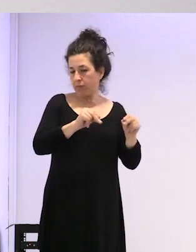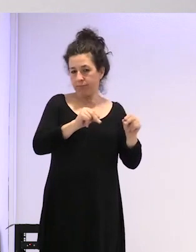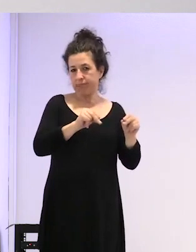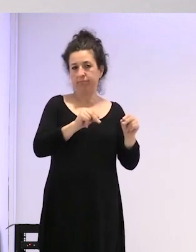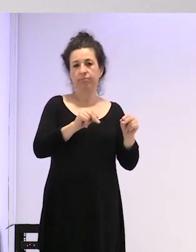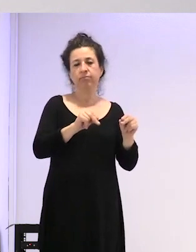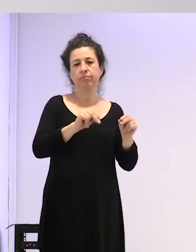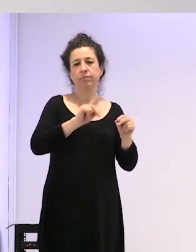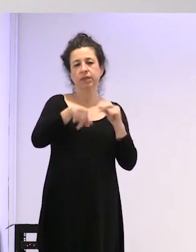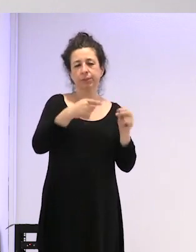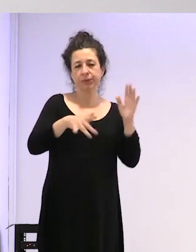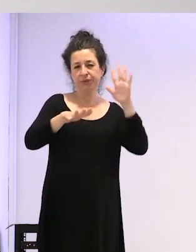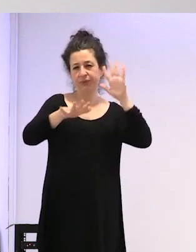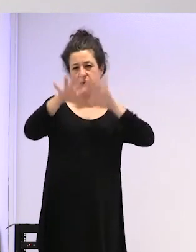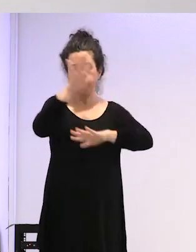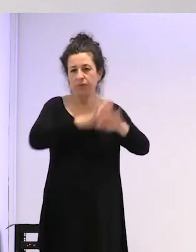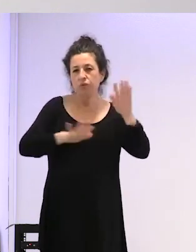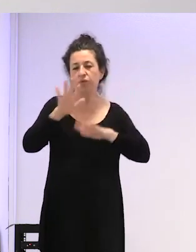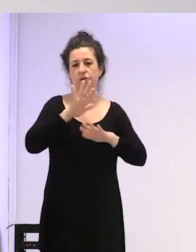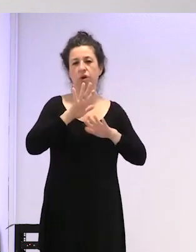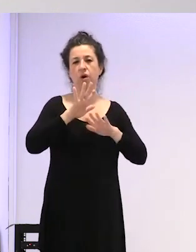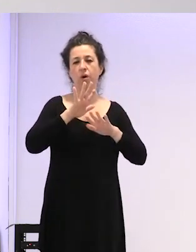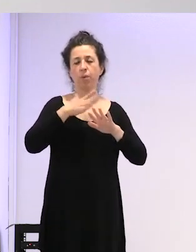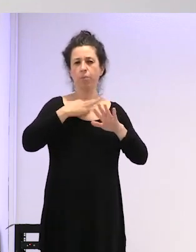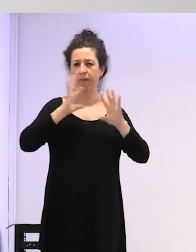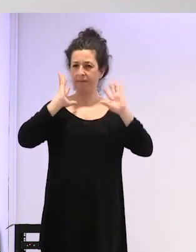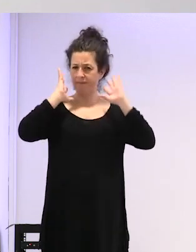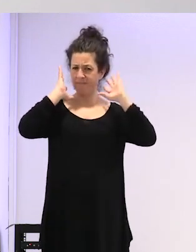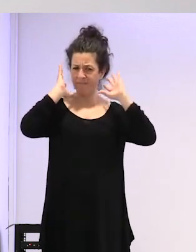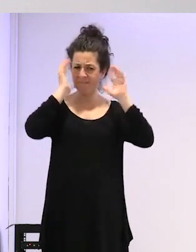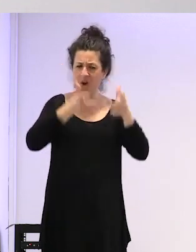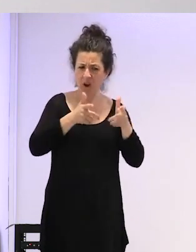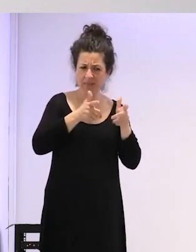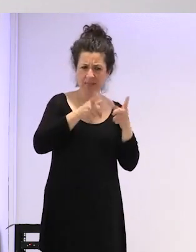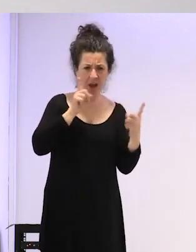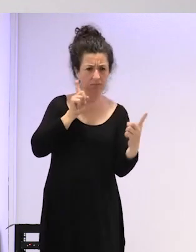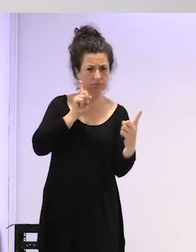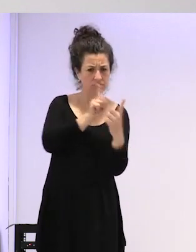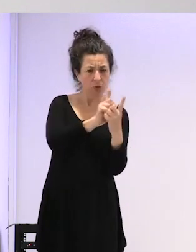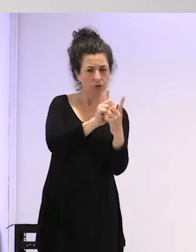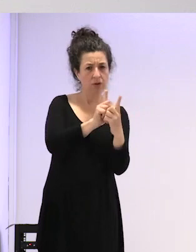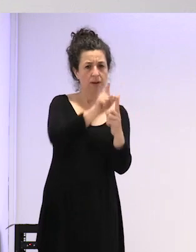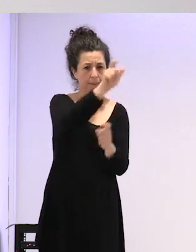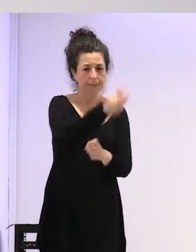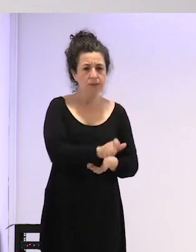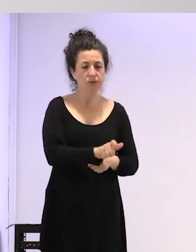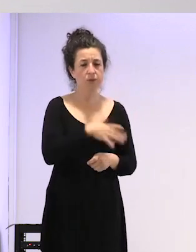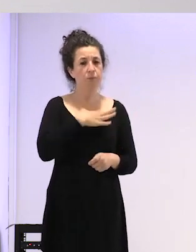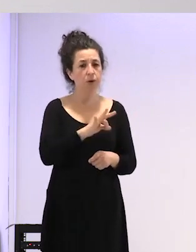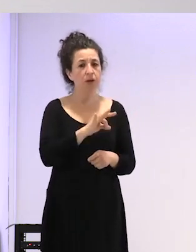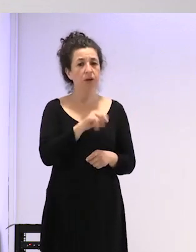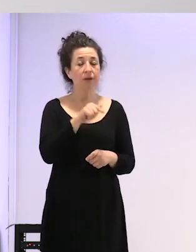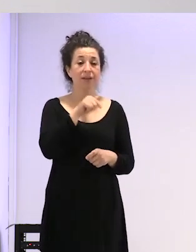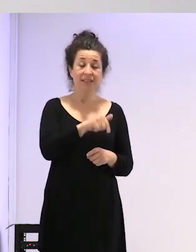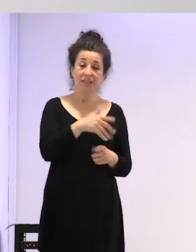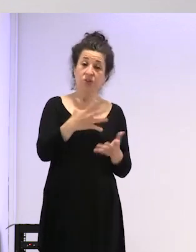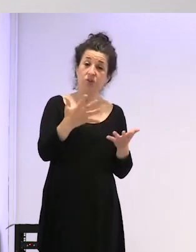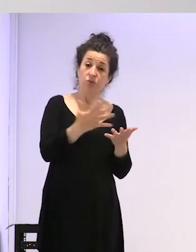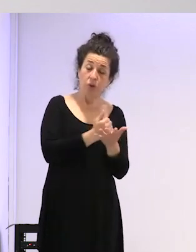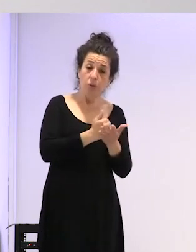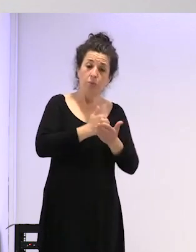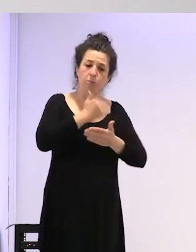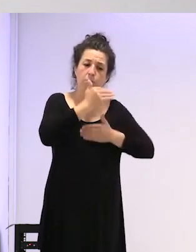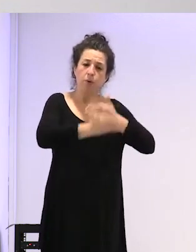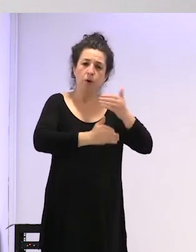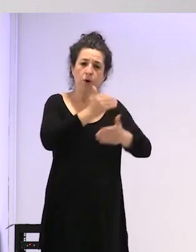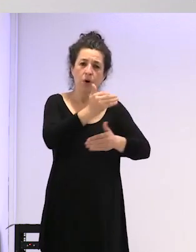de confusión incluso de violencia hacia esta persona y bueno esto también es todo un proceso que